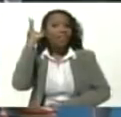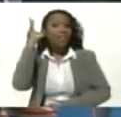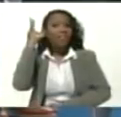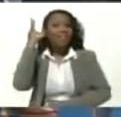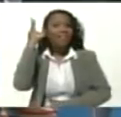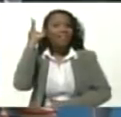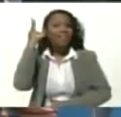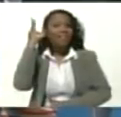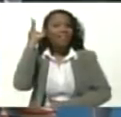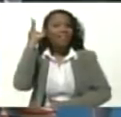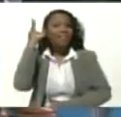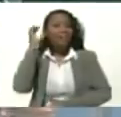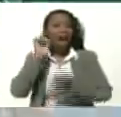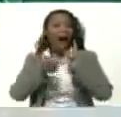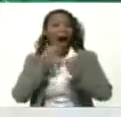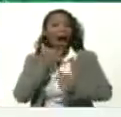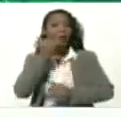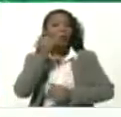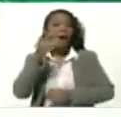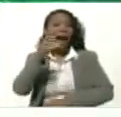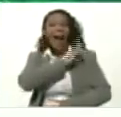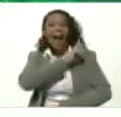Y algún jefe